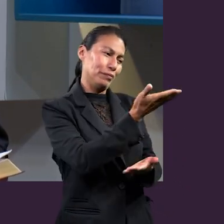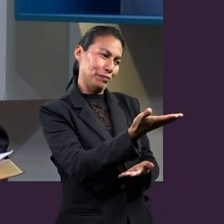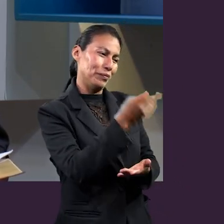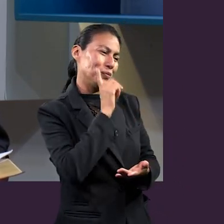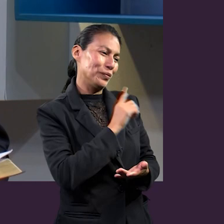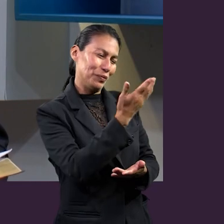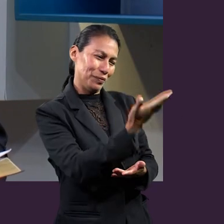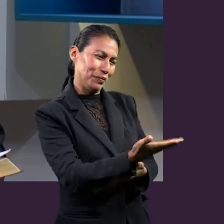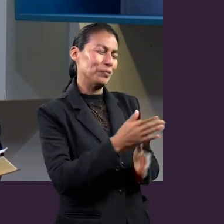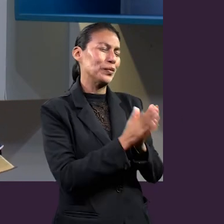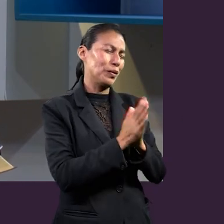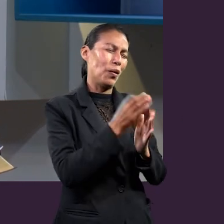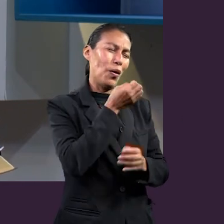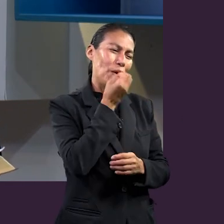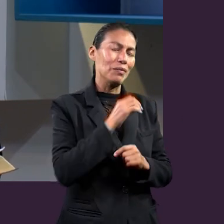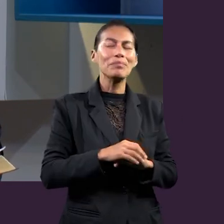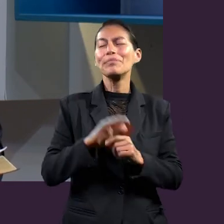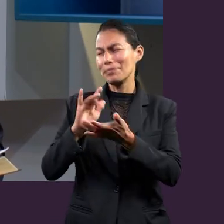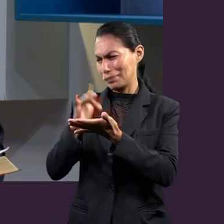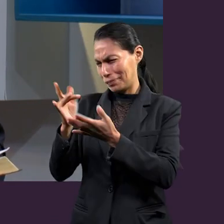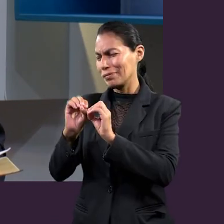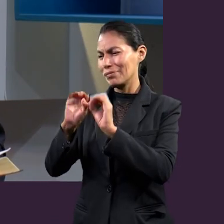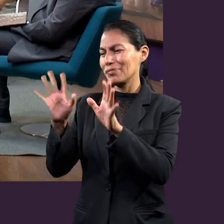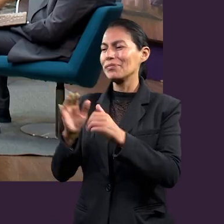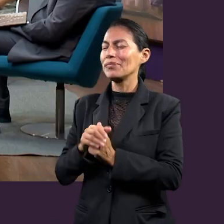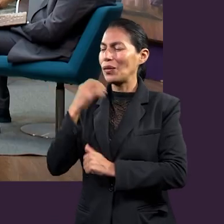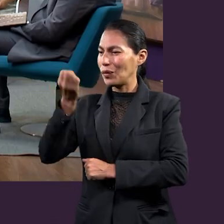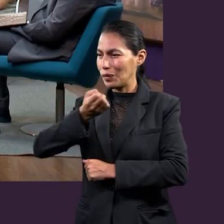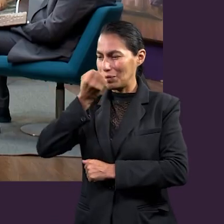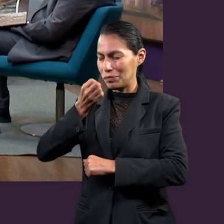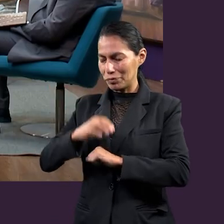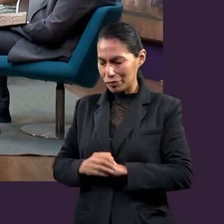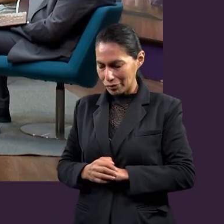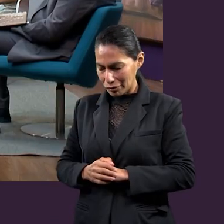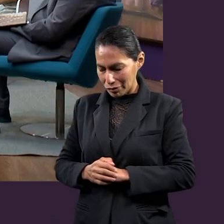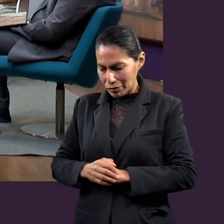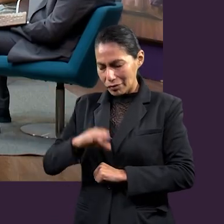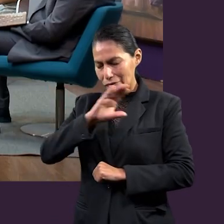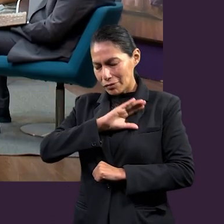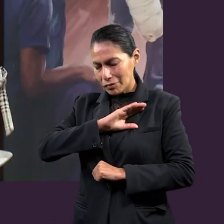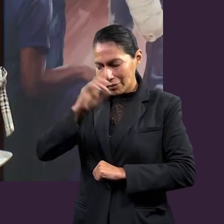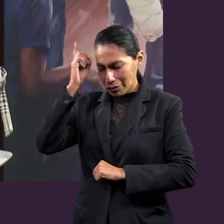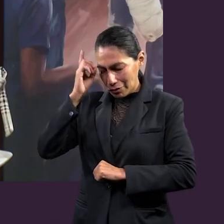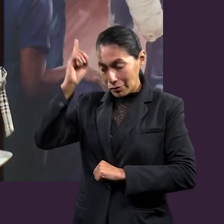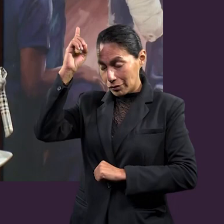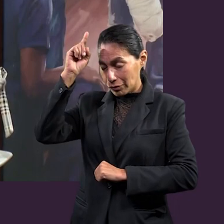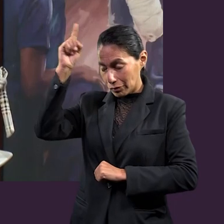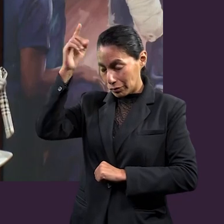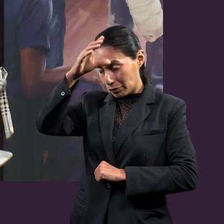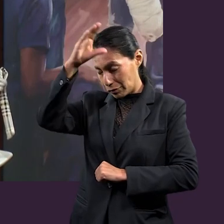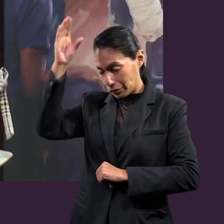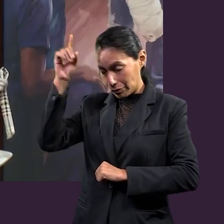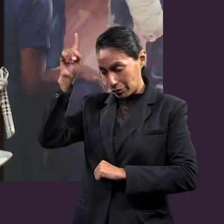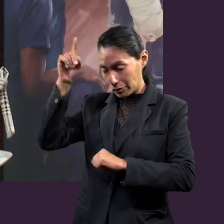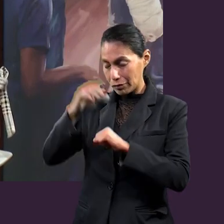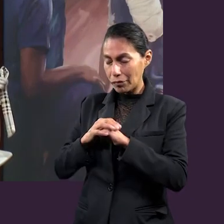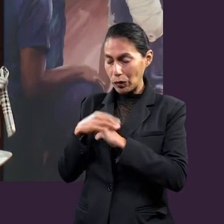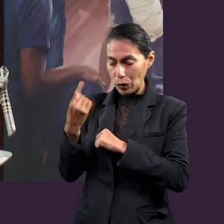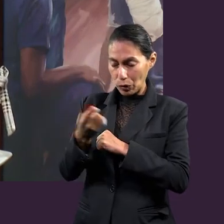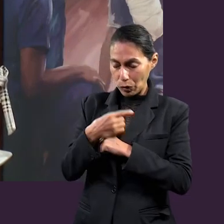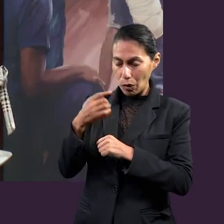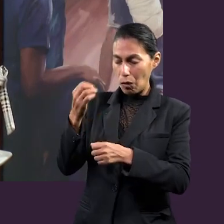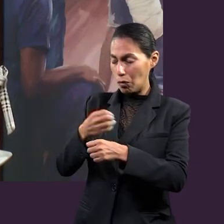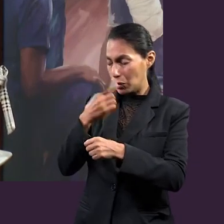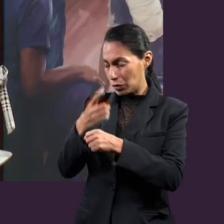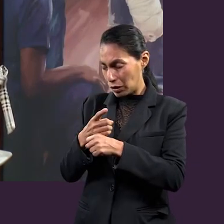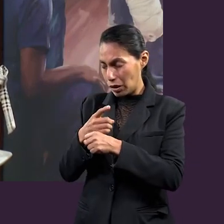le damos la preferencia a las amas aquí. Es, dirígenos ahora siempre, por favor. Claro que sí. Vamos a orar. Querido Dios que estás en los cielos, Señor, estamos muy